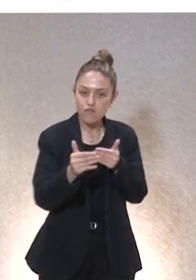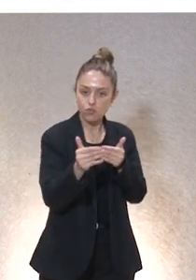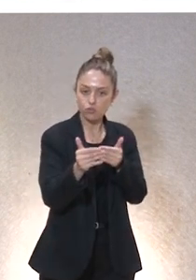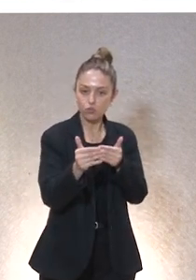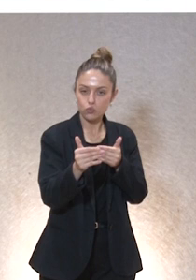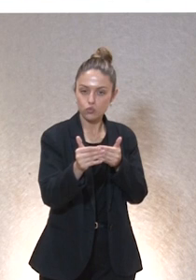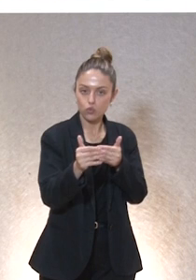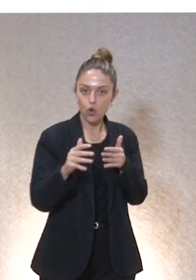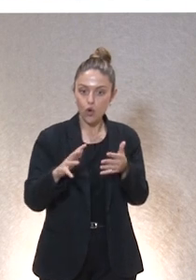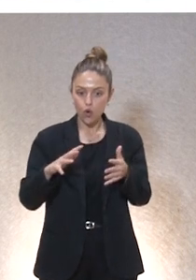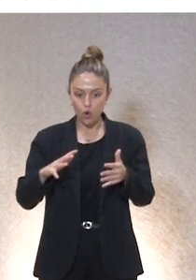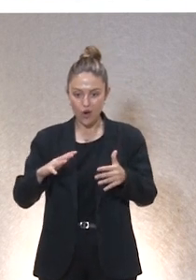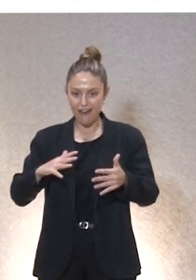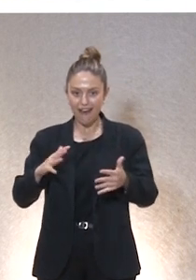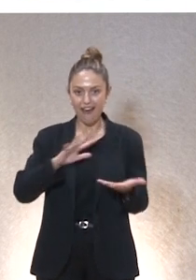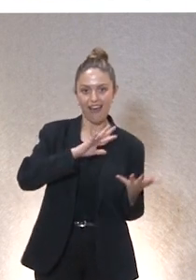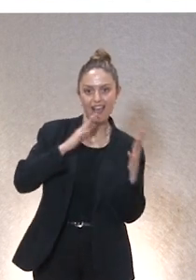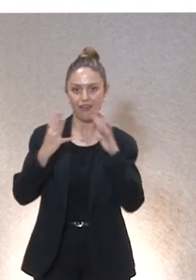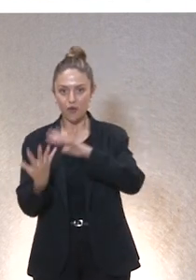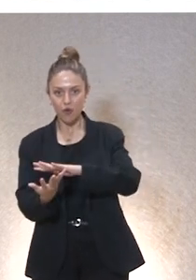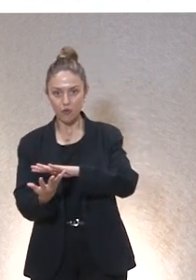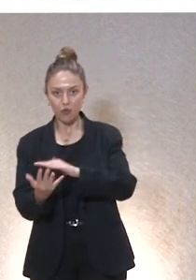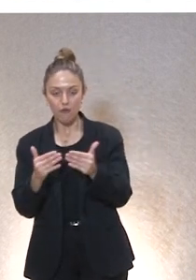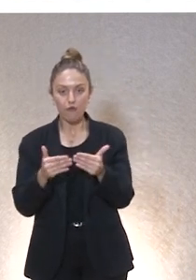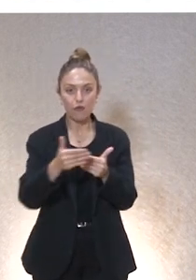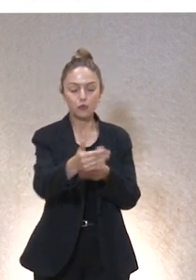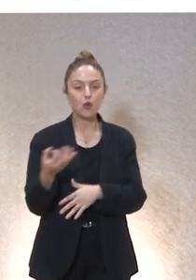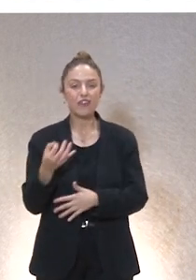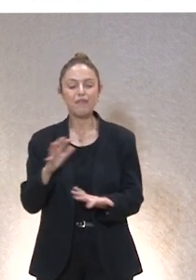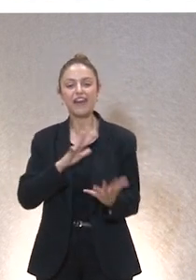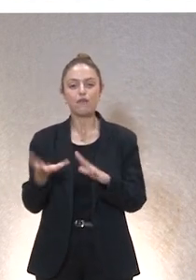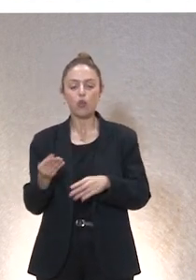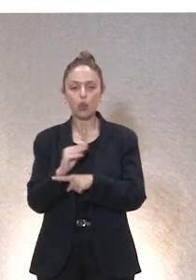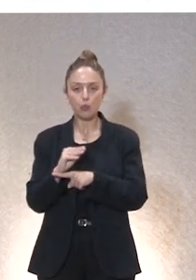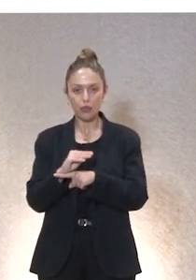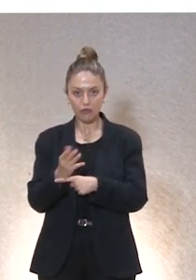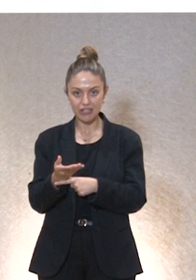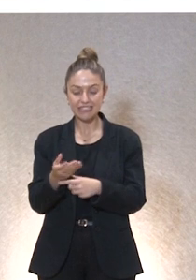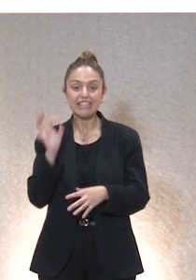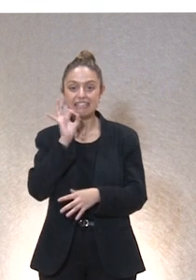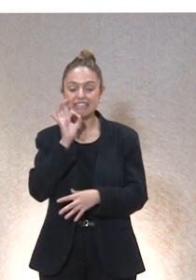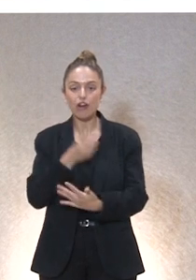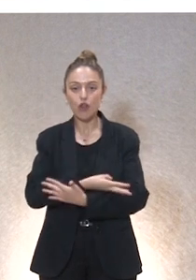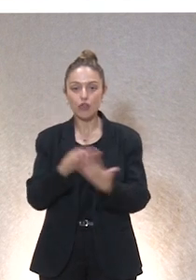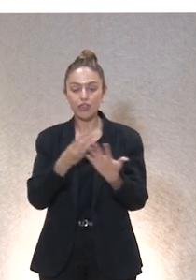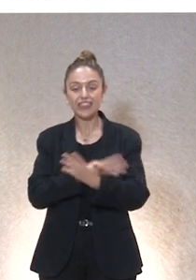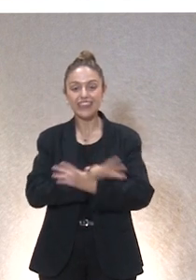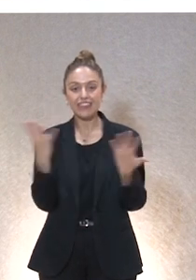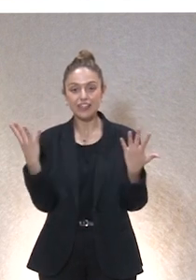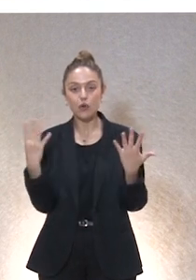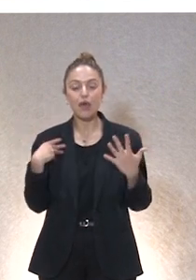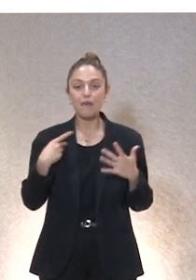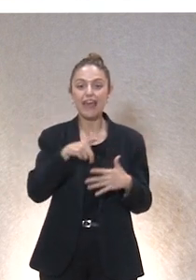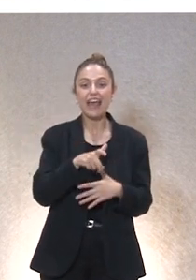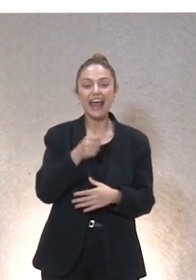la revolución del futuro pasa por la revolución de los cuidadores. En el siglo XIX fue la clase obrera y el